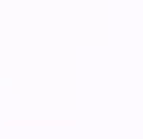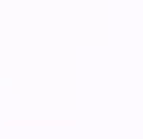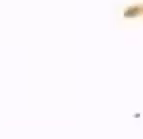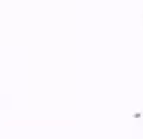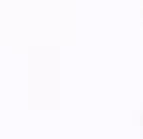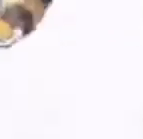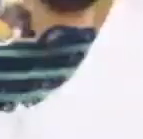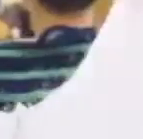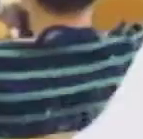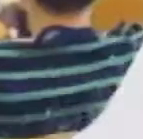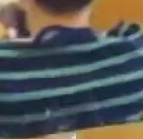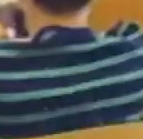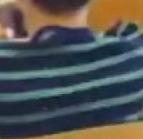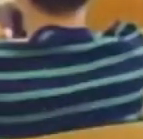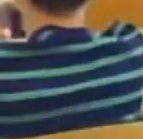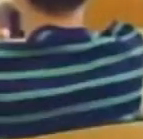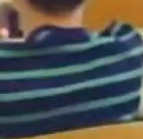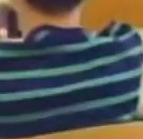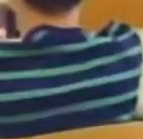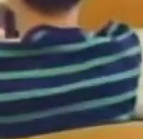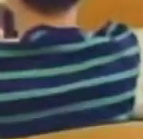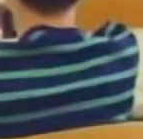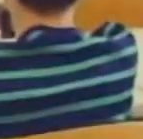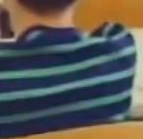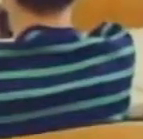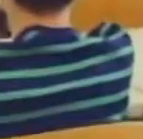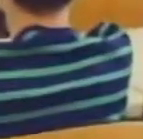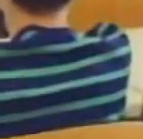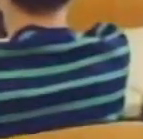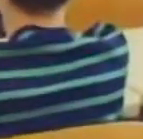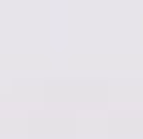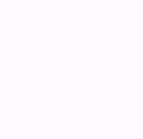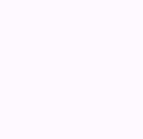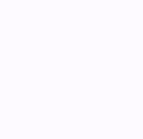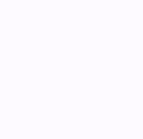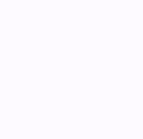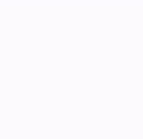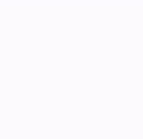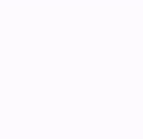A continuación, Comunicación y Lenguaje, Segundo Básico.